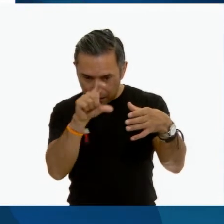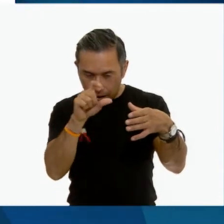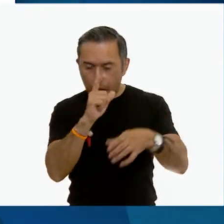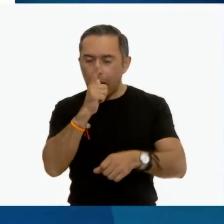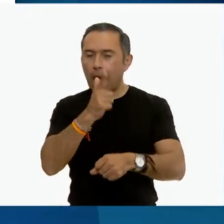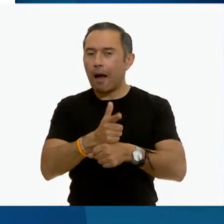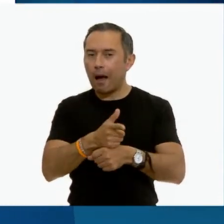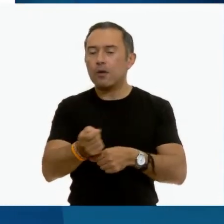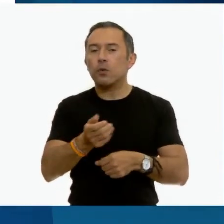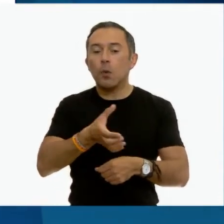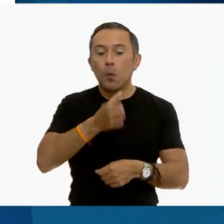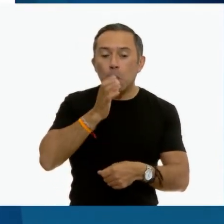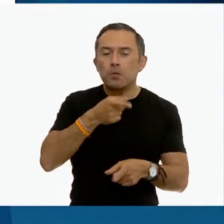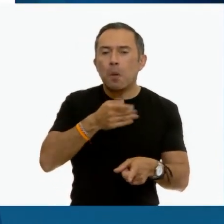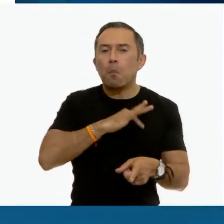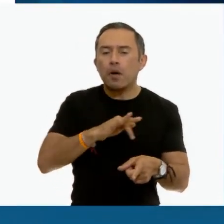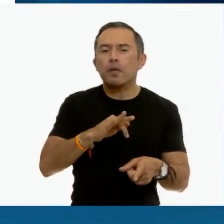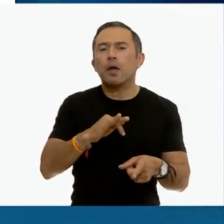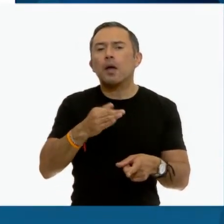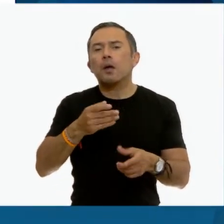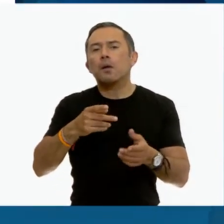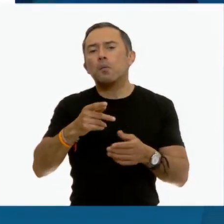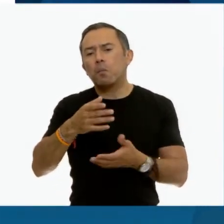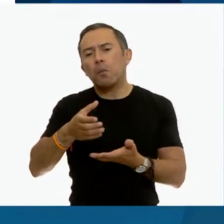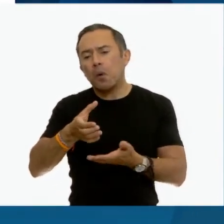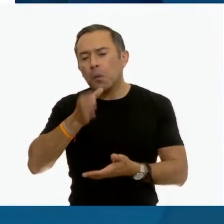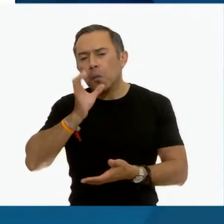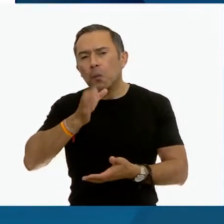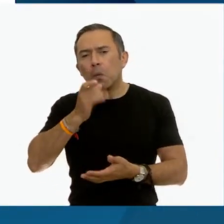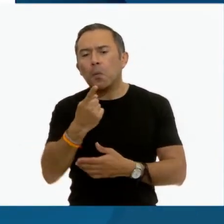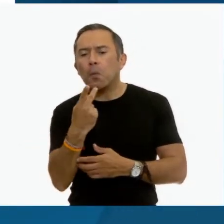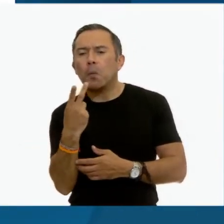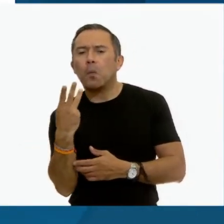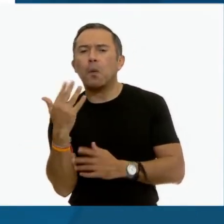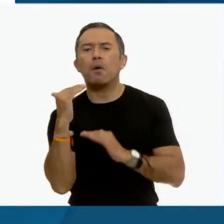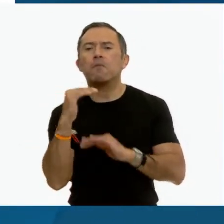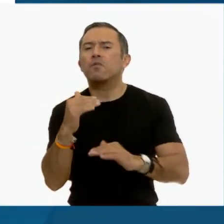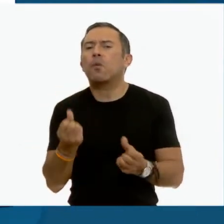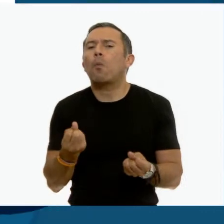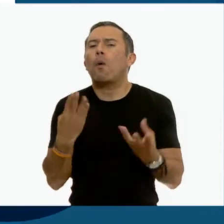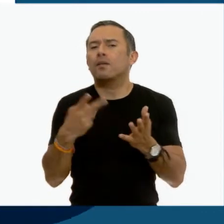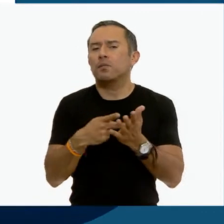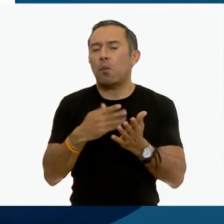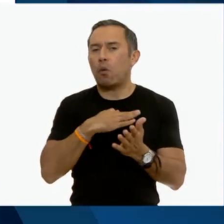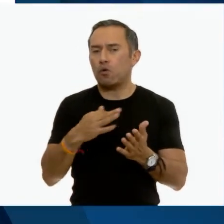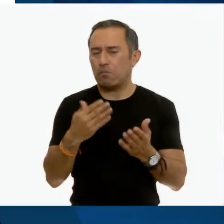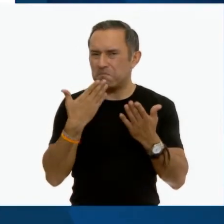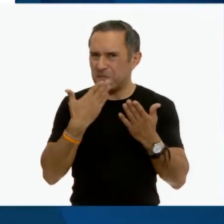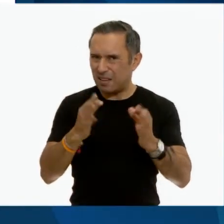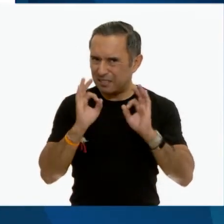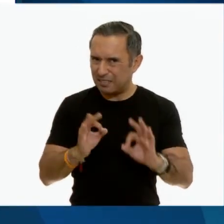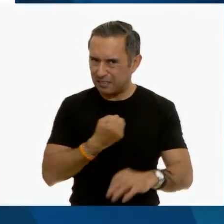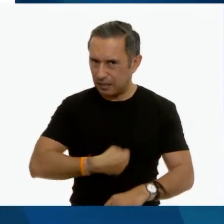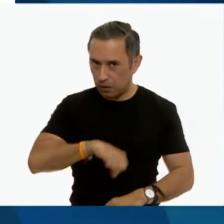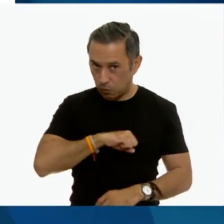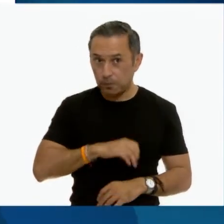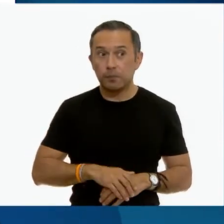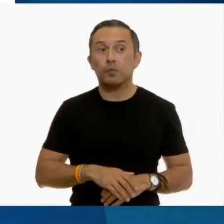podemos beber y la cantidad de vasos recomendada para una dieta saludable. Para comer alimentos de todos los grupos y las bebidas